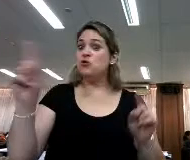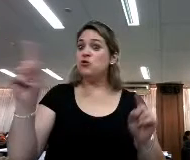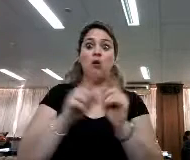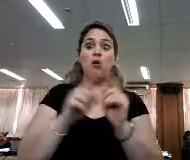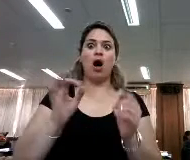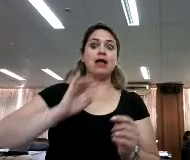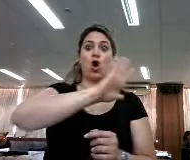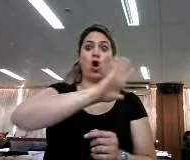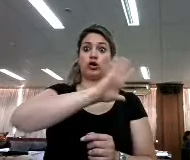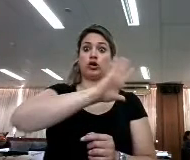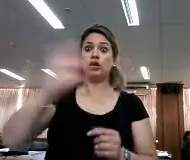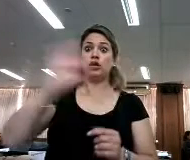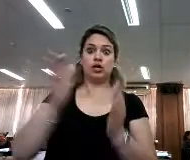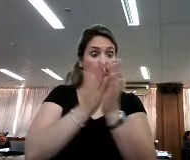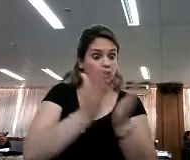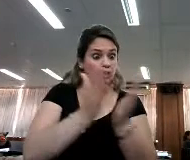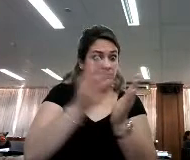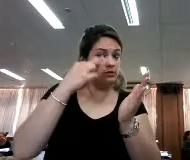500 años entendiéndola.